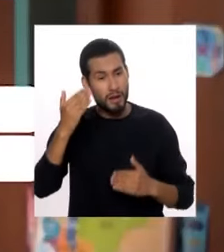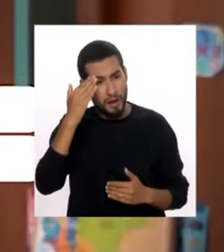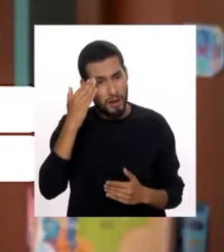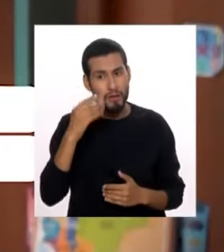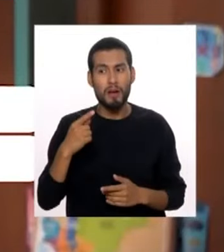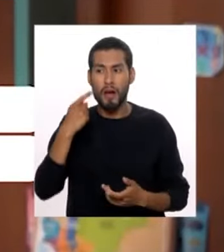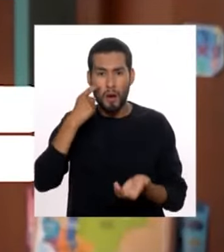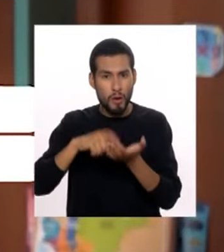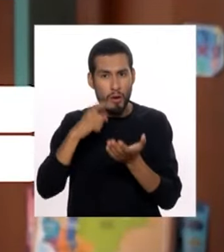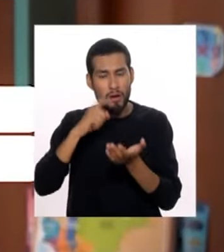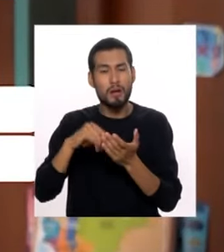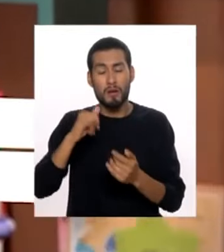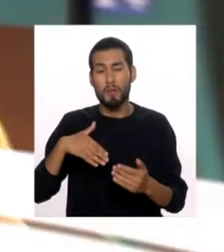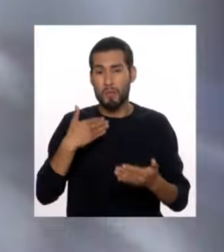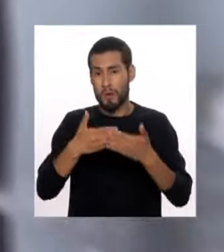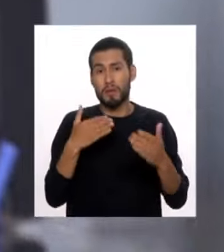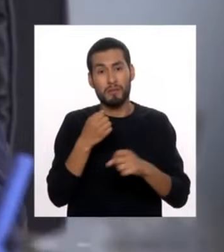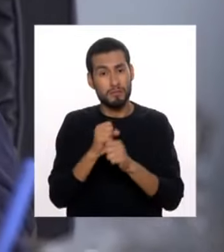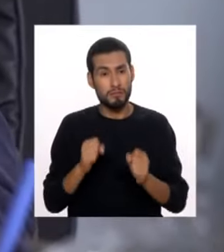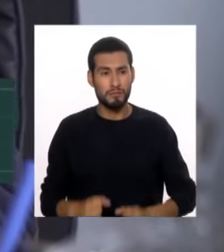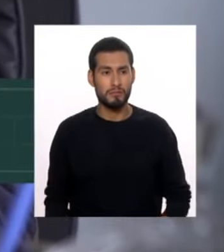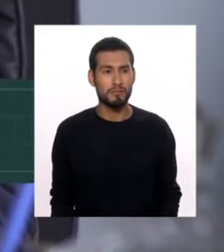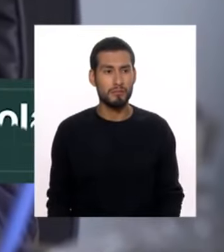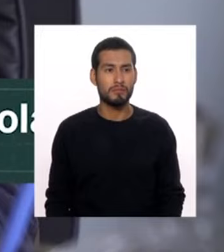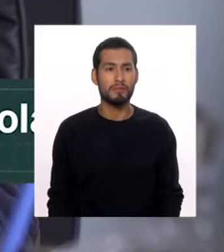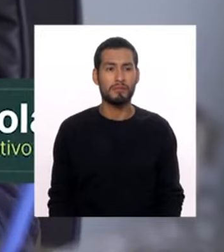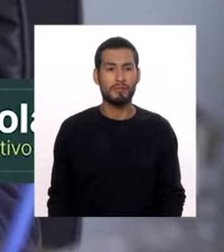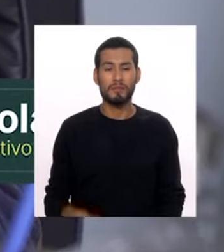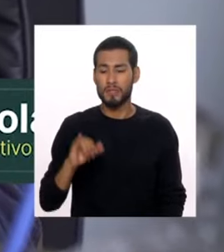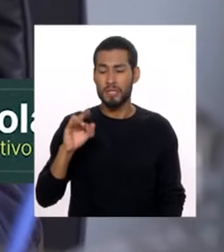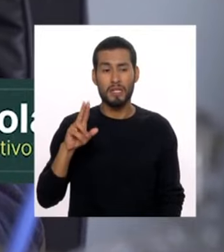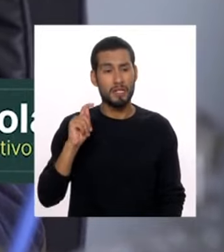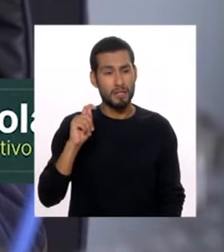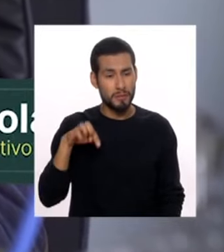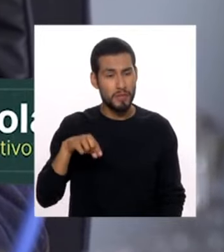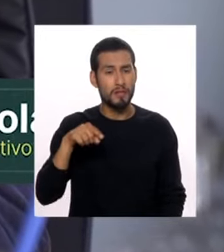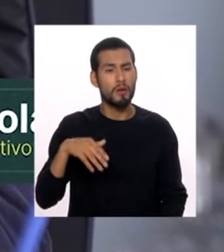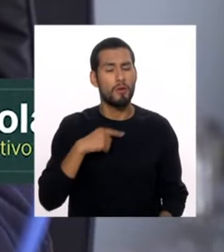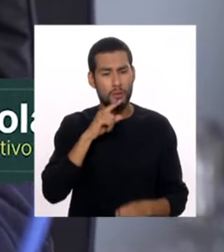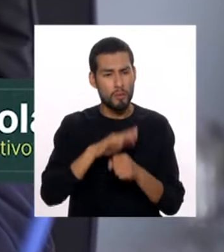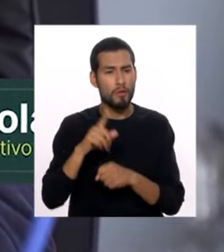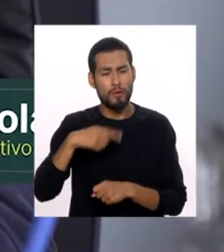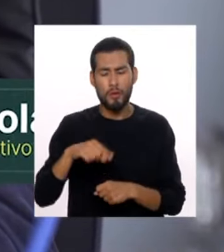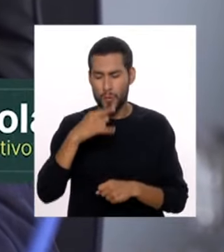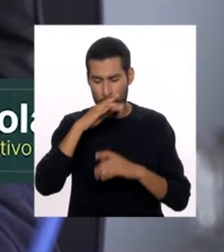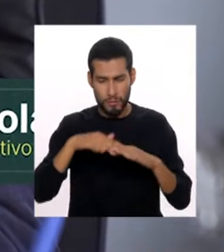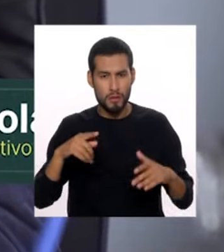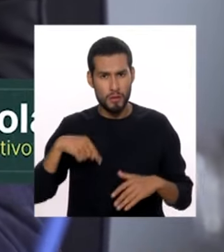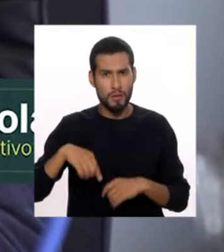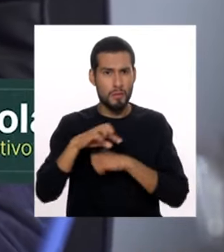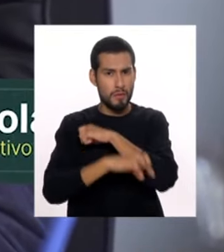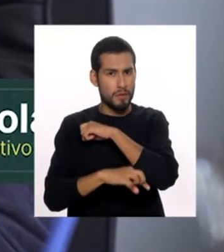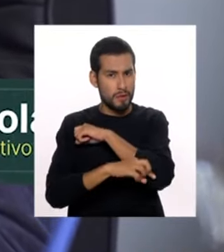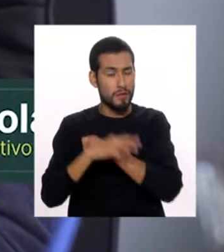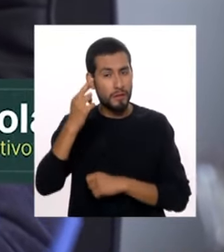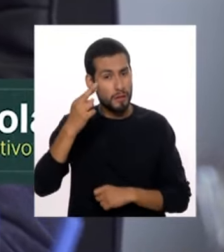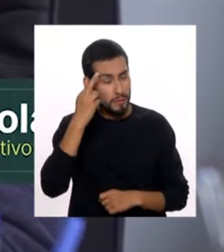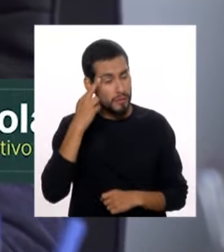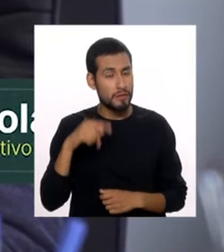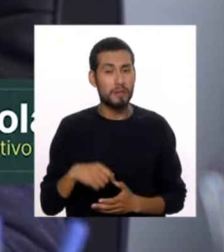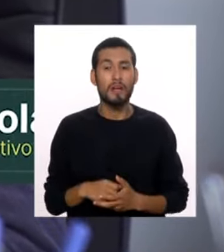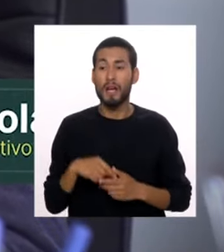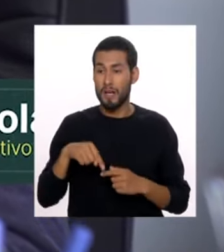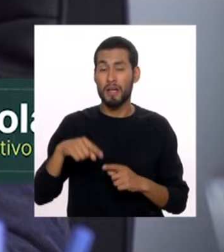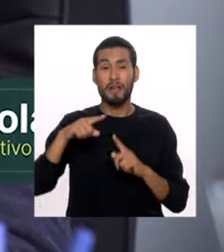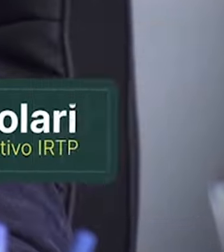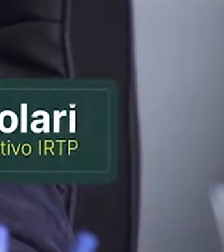identificarlo y prevenirlo. El IRTP tiene un compromiso con los niños y niñas de nuestro país. Por esta razón, a través